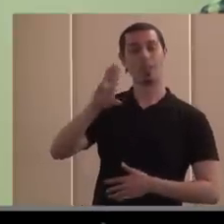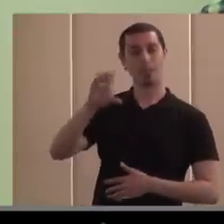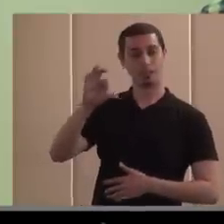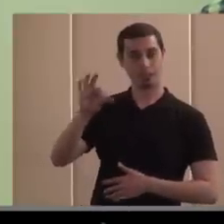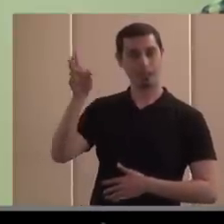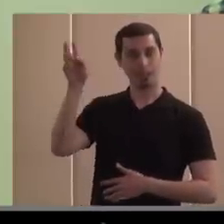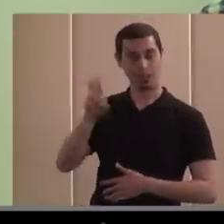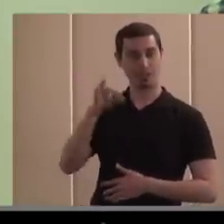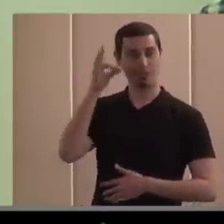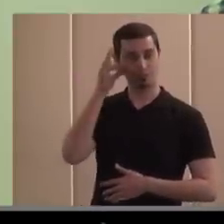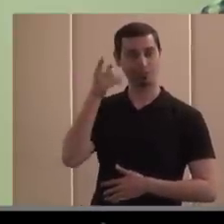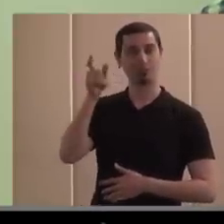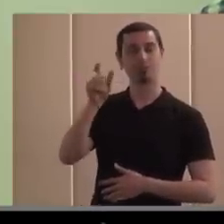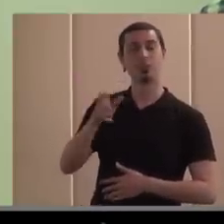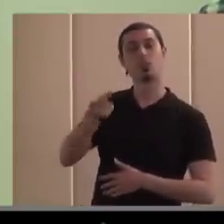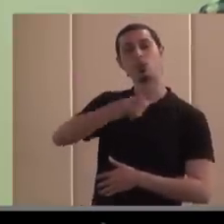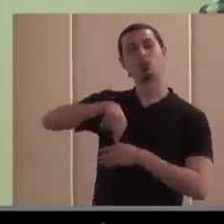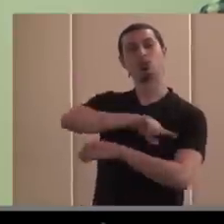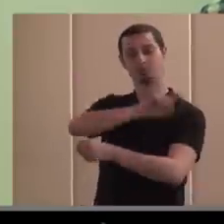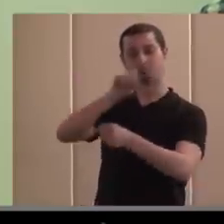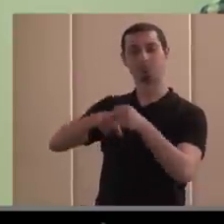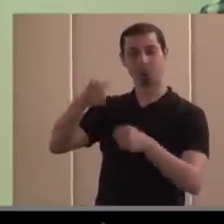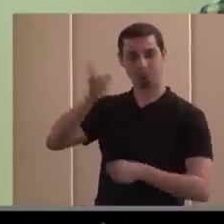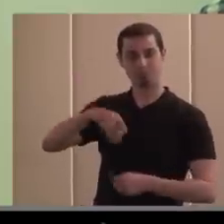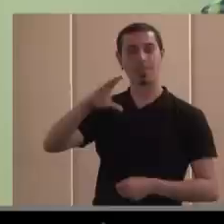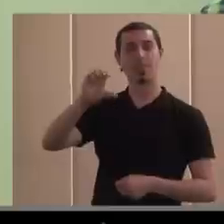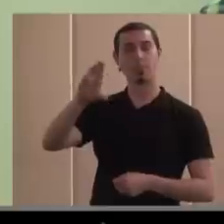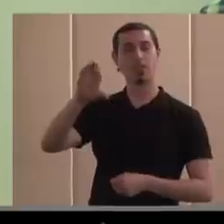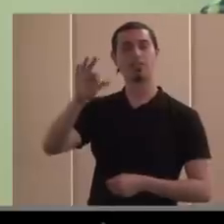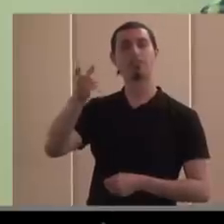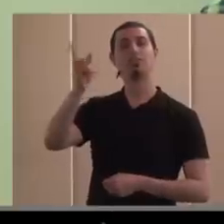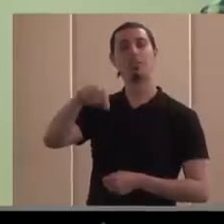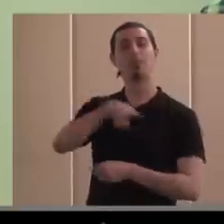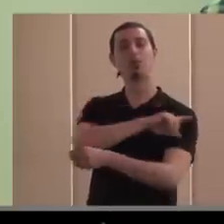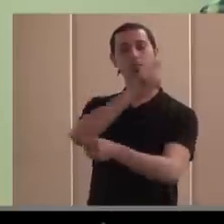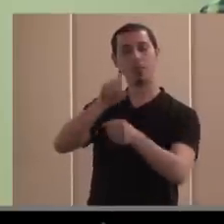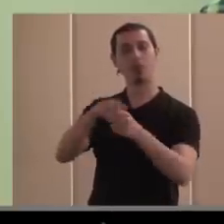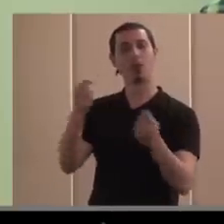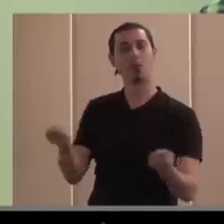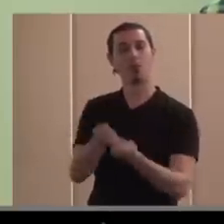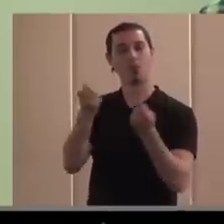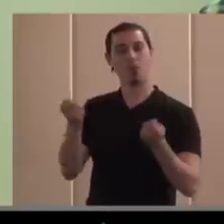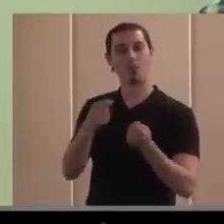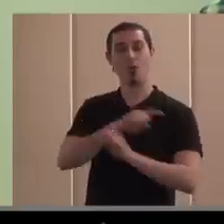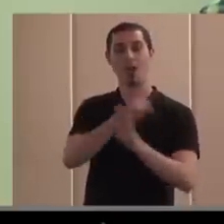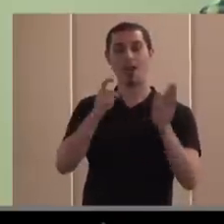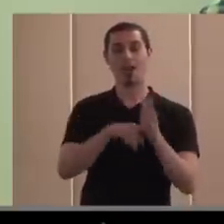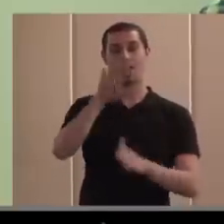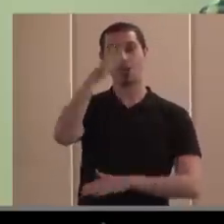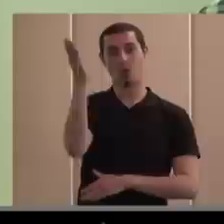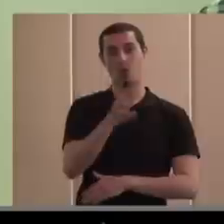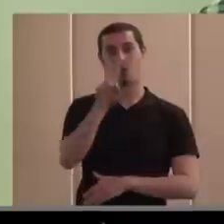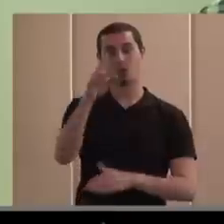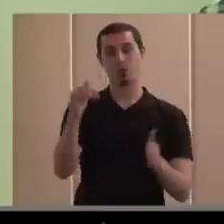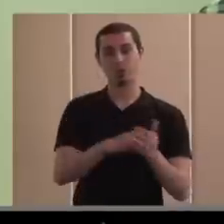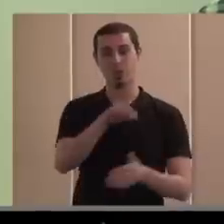formamos parte de CEPES, ¿no? Hemos sido parte activa en la promoción de la Ley 5-2011 que creo